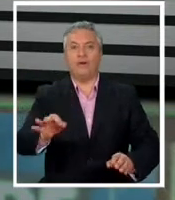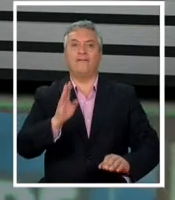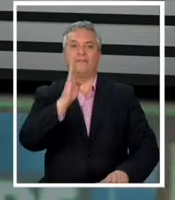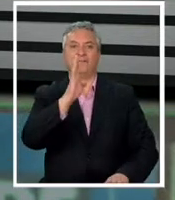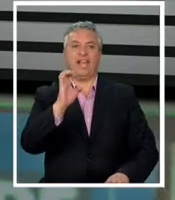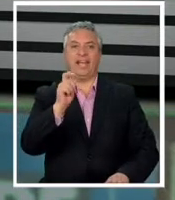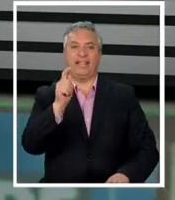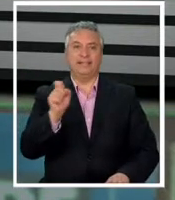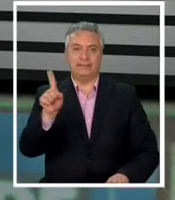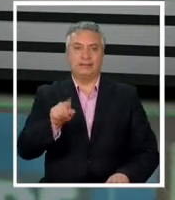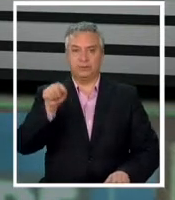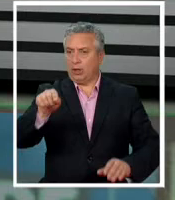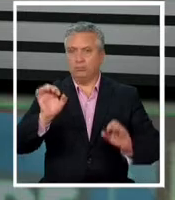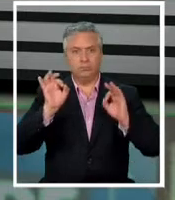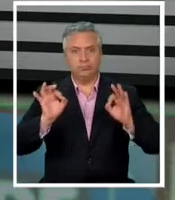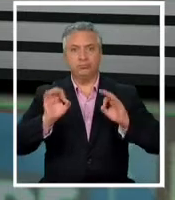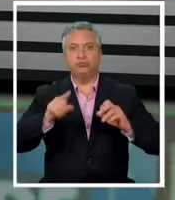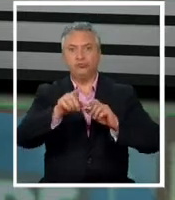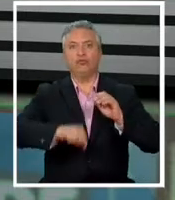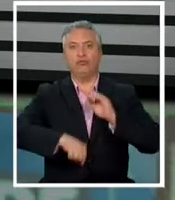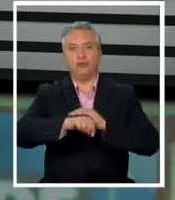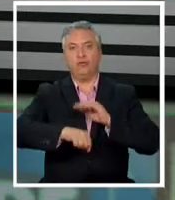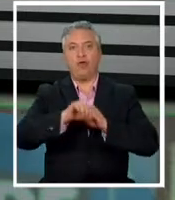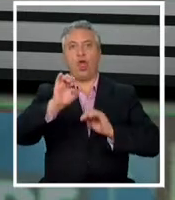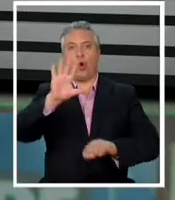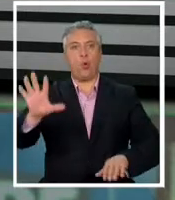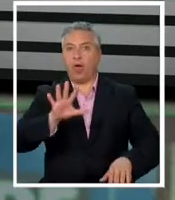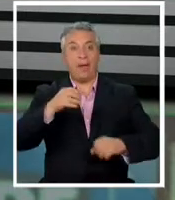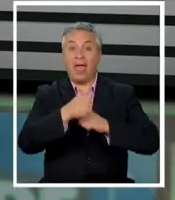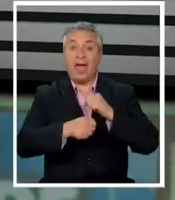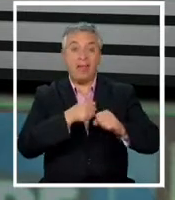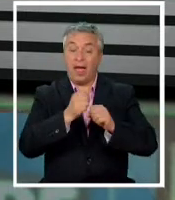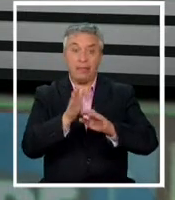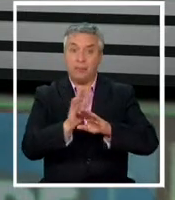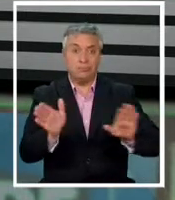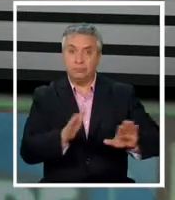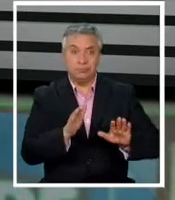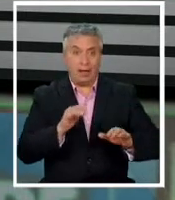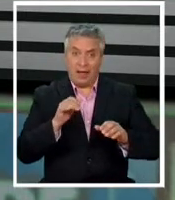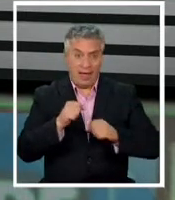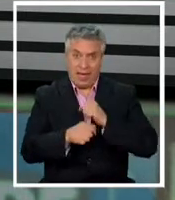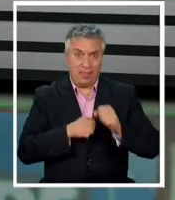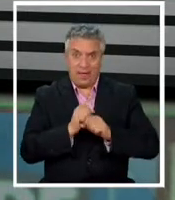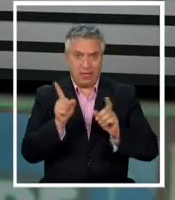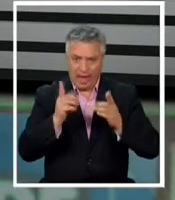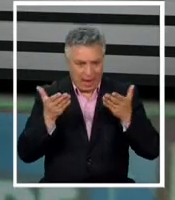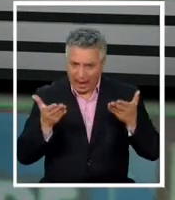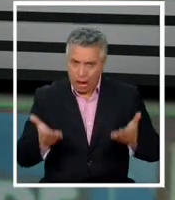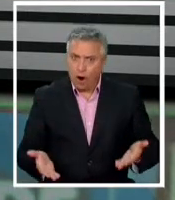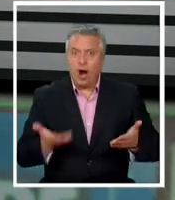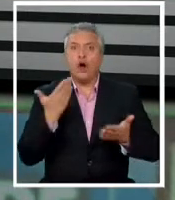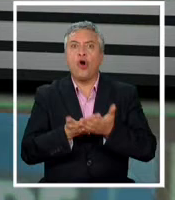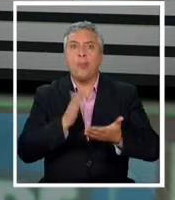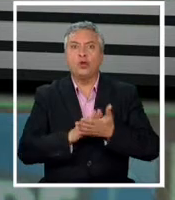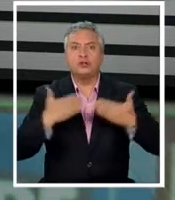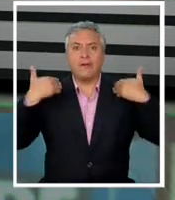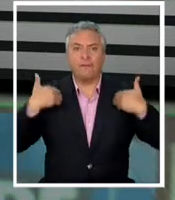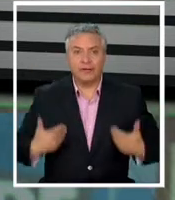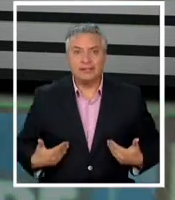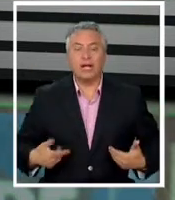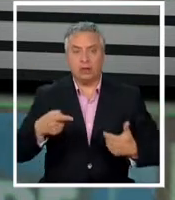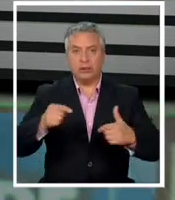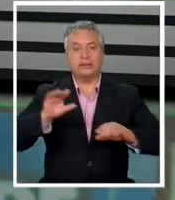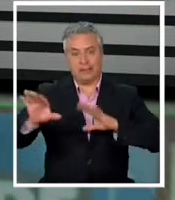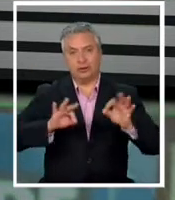Betis con éxito en el fútbol europeo más allá de la edad no se juega con la edad es presente es rendimiento en la